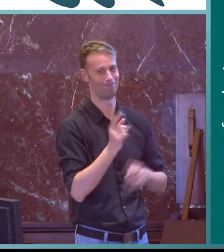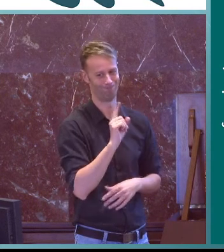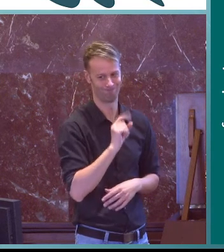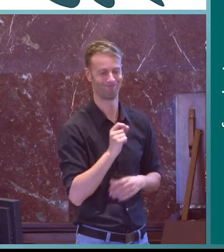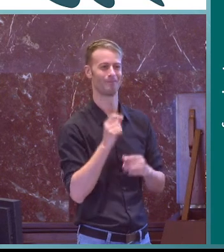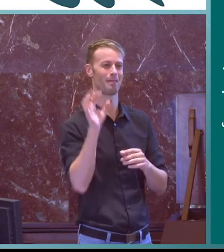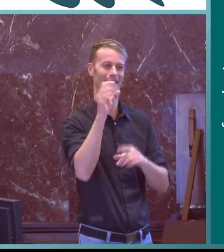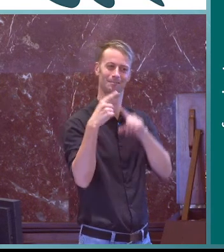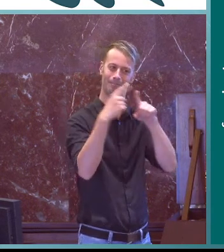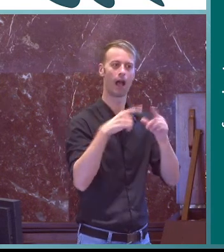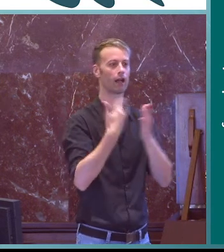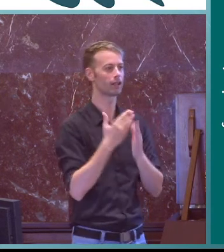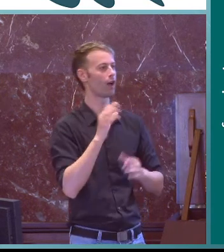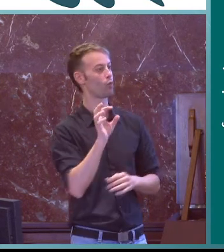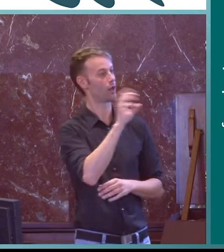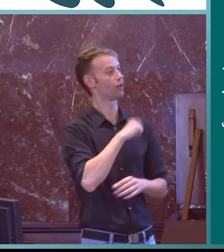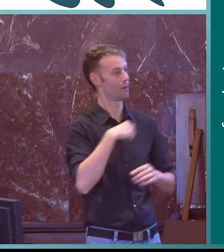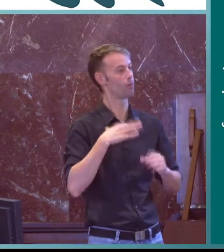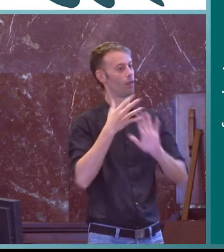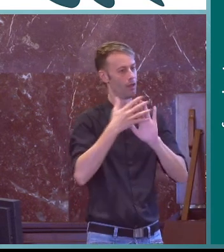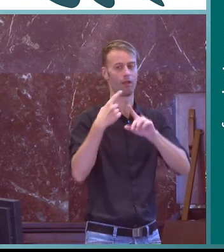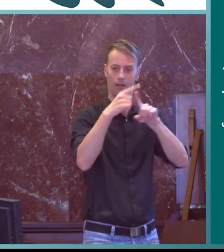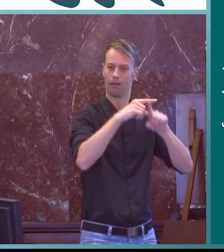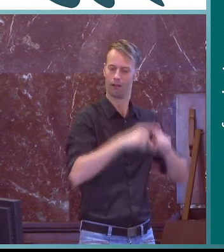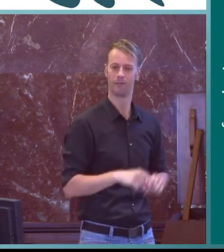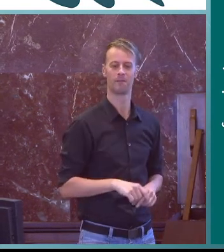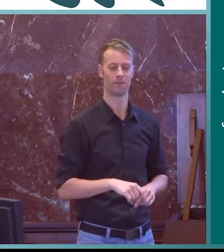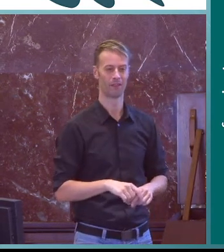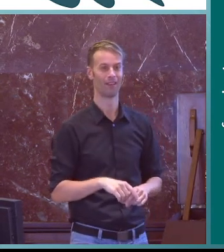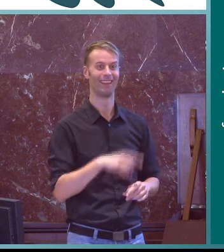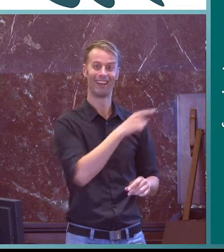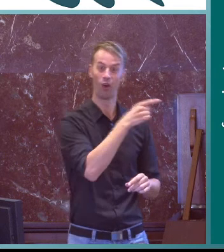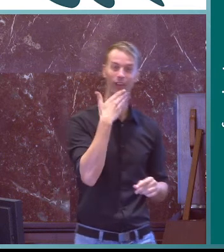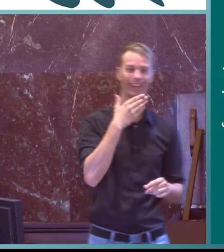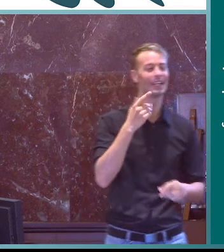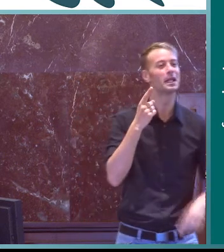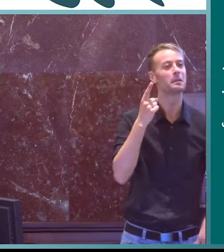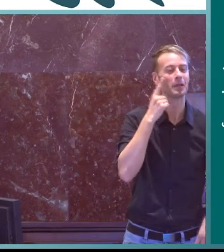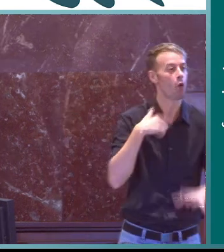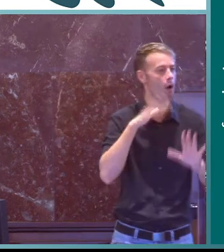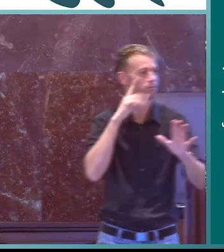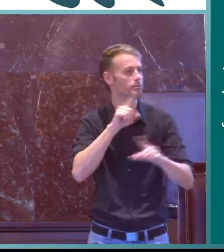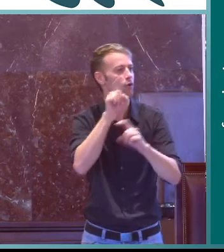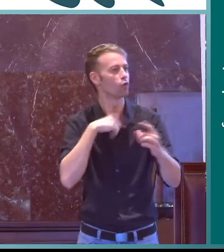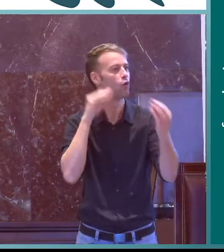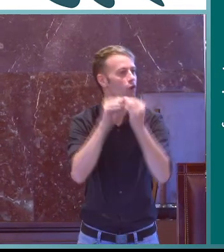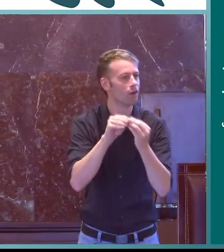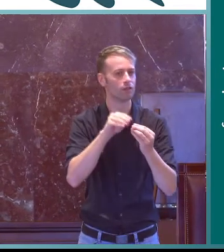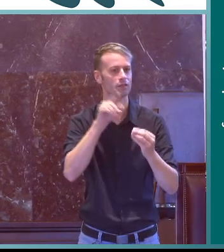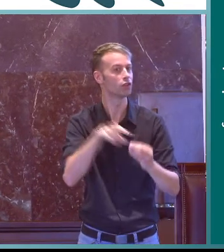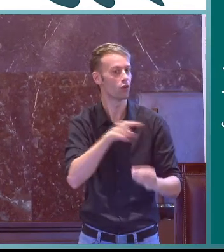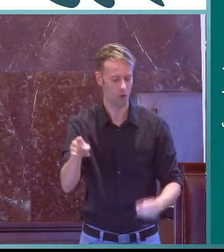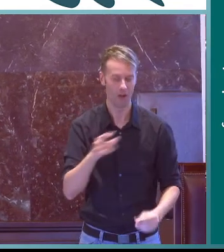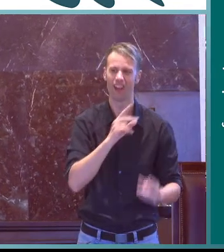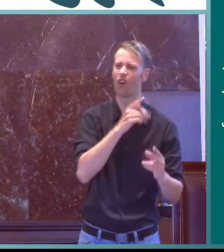no la lengua de signos no es universal es distinta en cada país incluso podemos hablar de diferencias entre comunidades autónomas y las personas oyentes